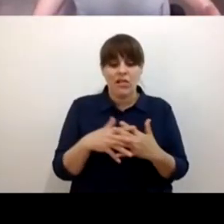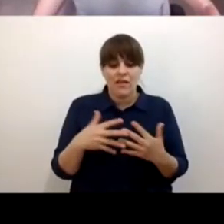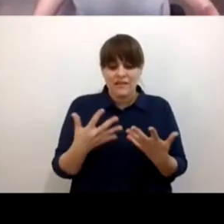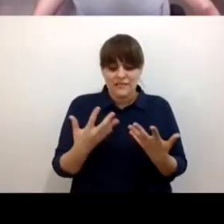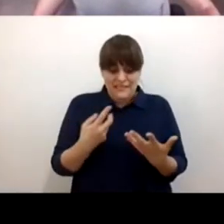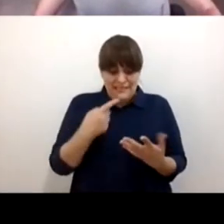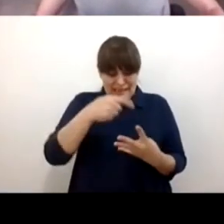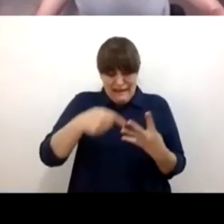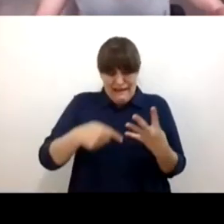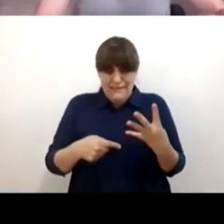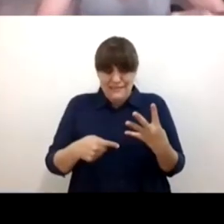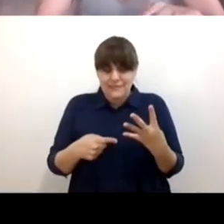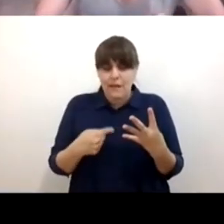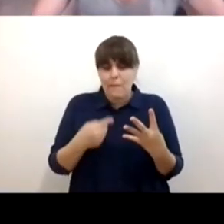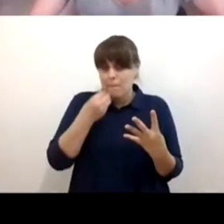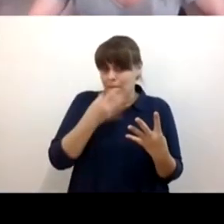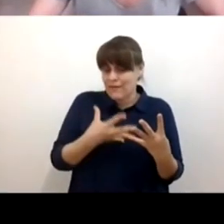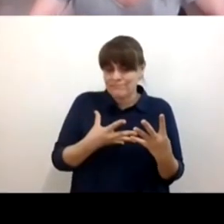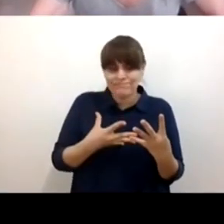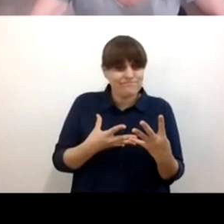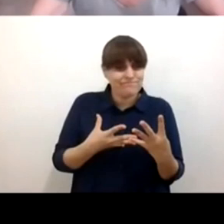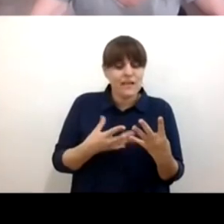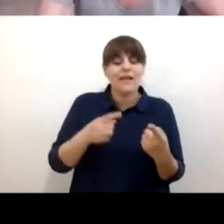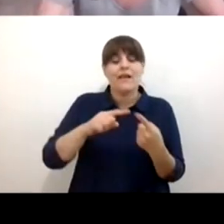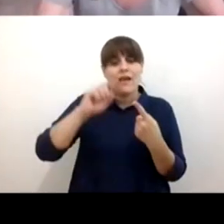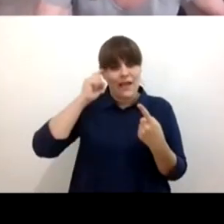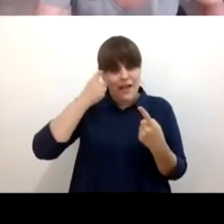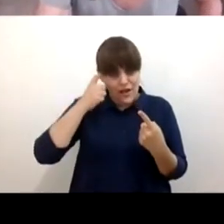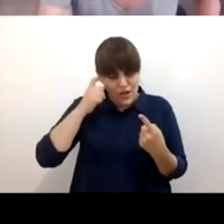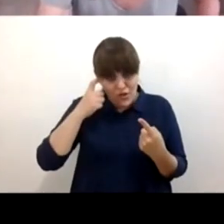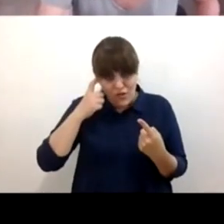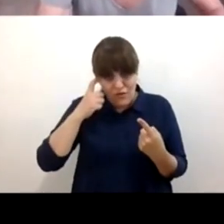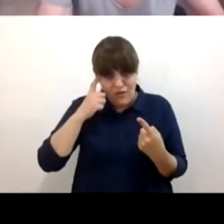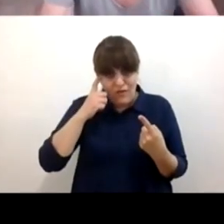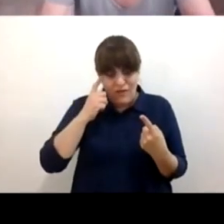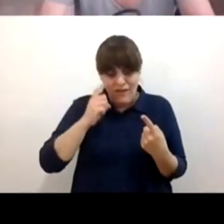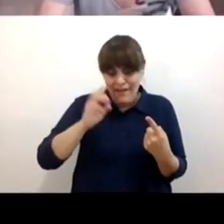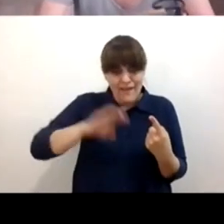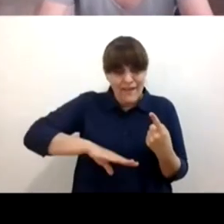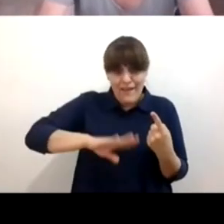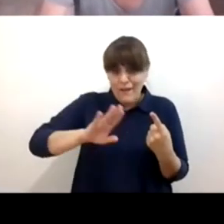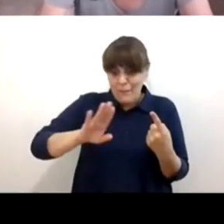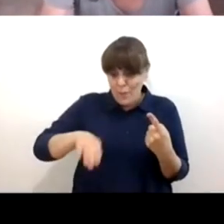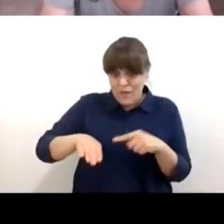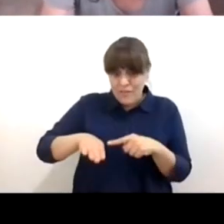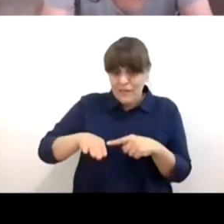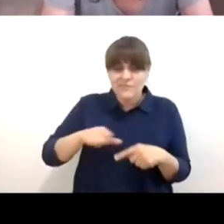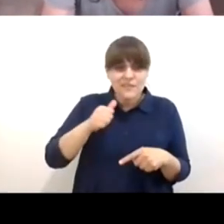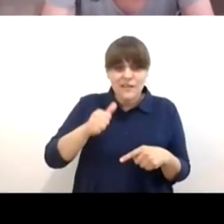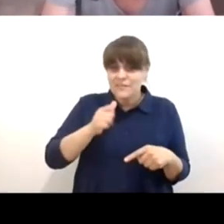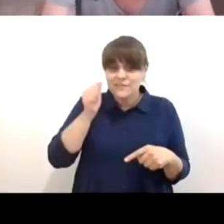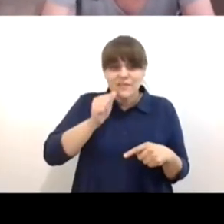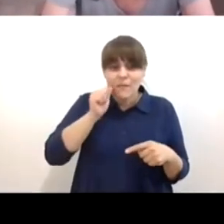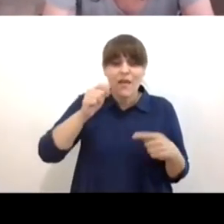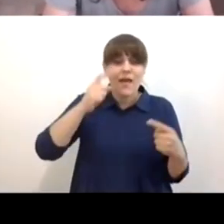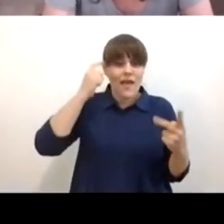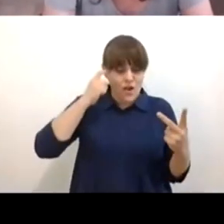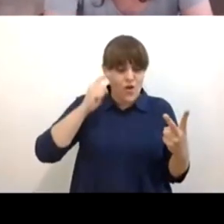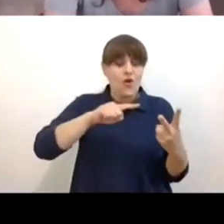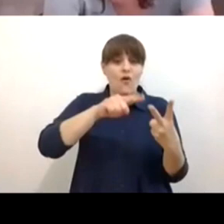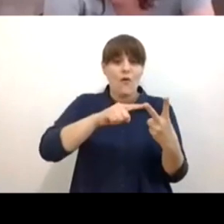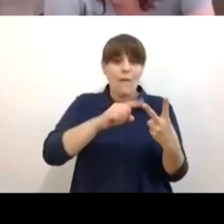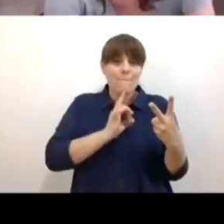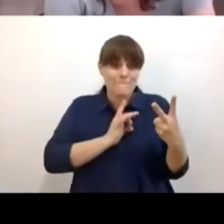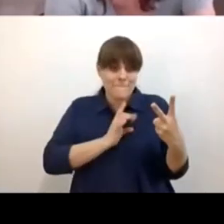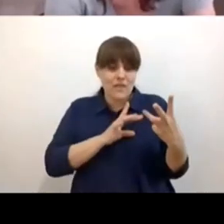actualmente es el enojo ¿no? y con cualquier pérdida es el enojo el miedo y la culpa ¿sí?